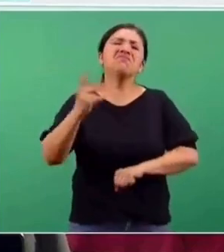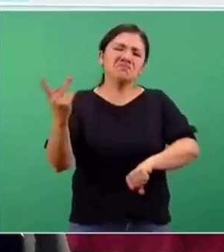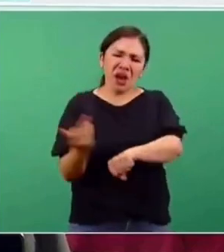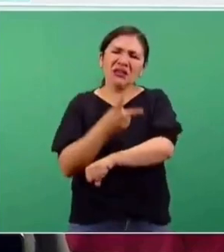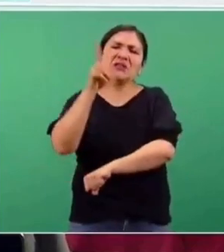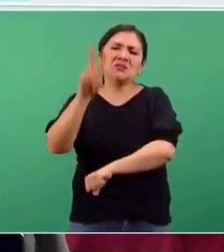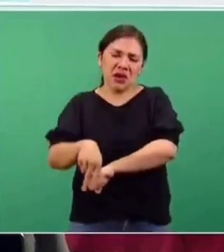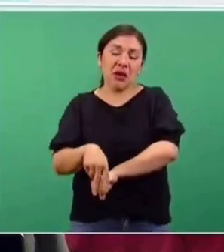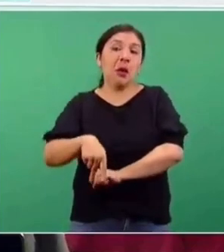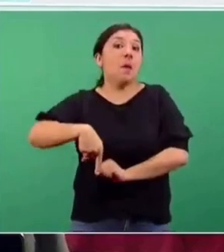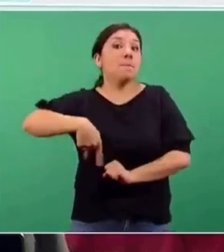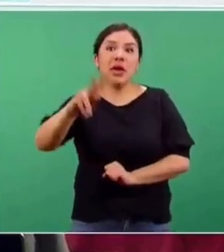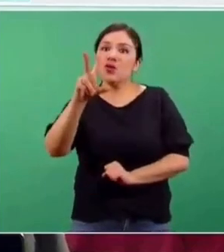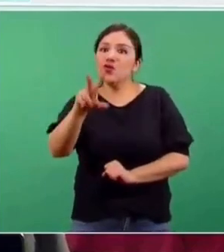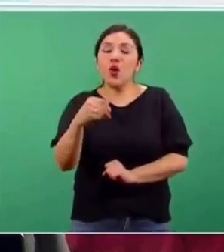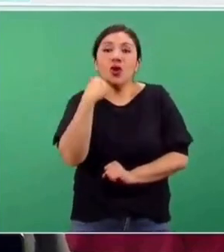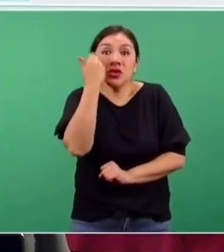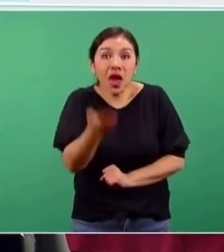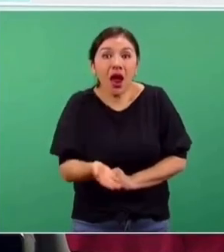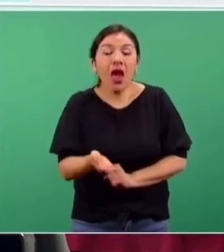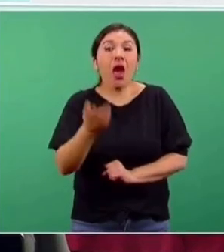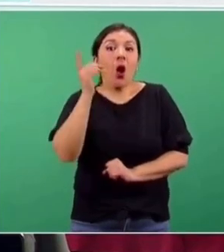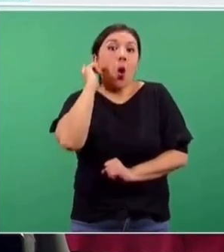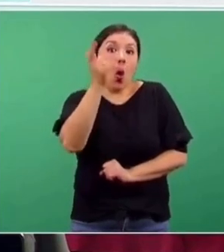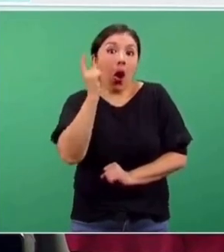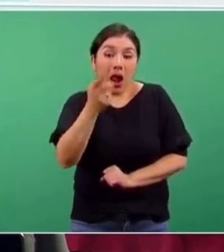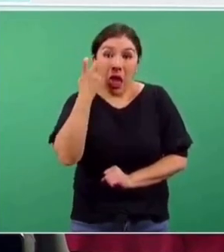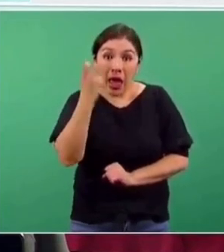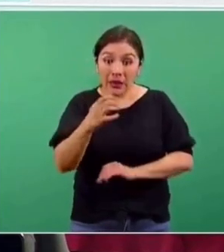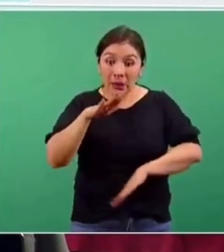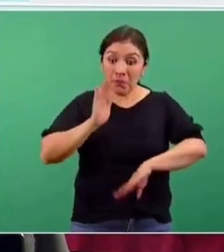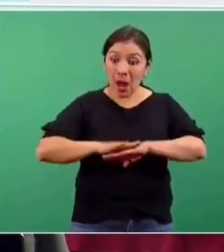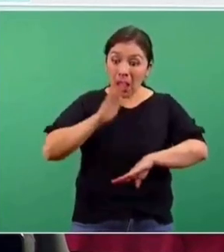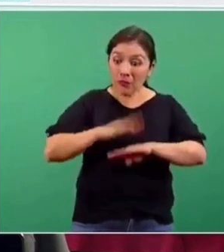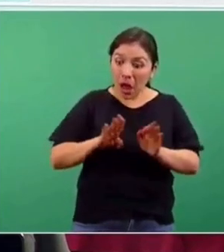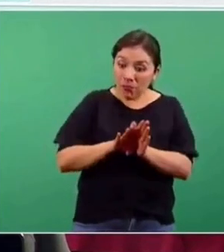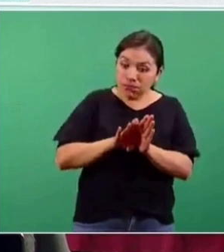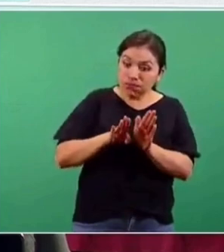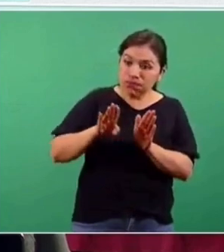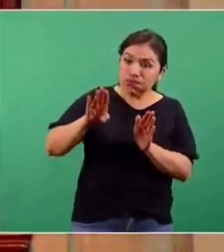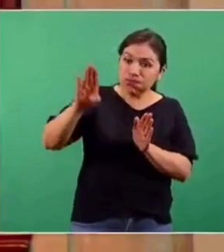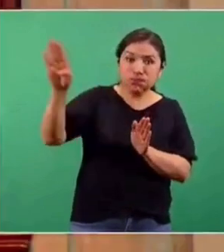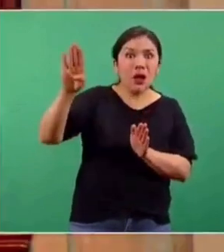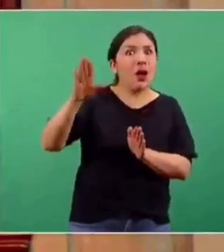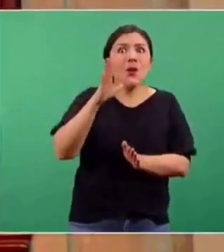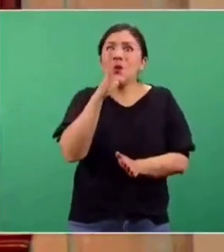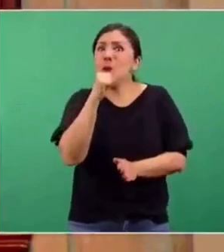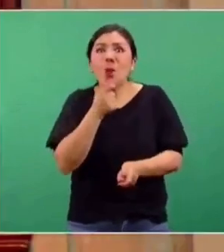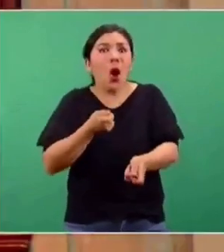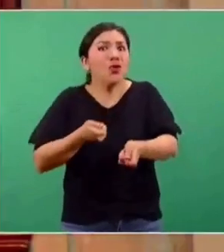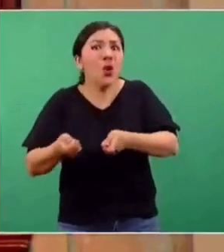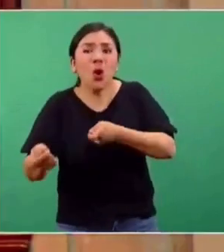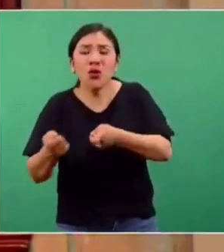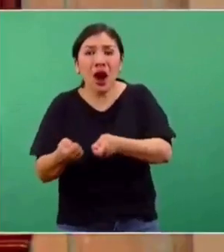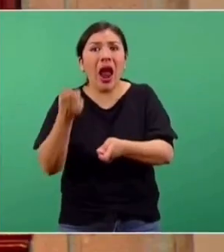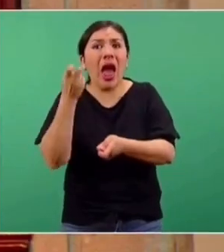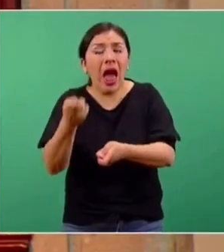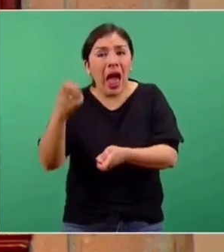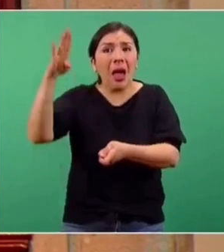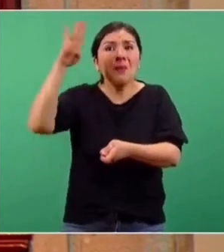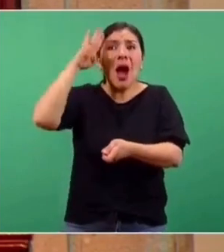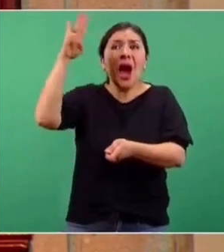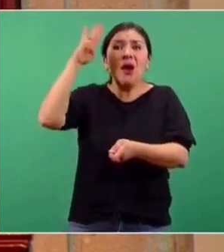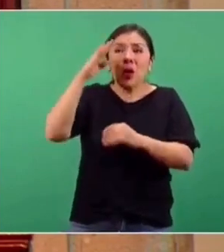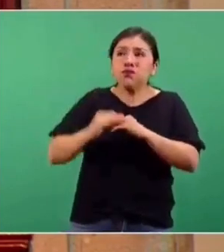Lo que no se desea es que estos incrementos se salgan de control y salirse de control significa